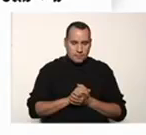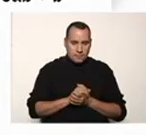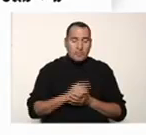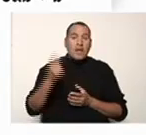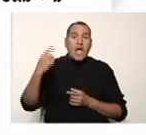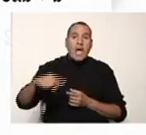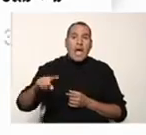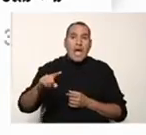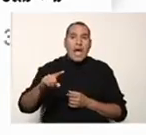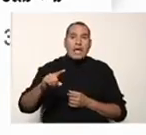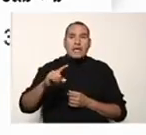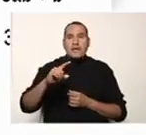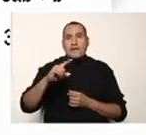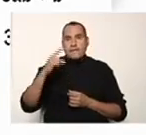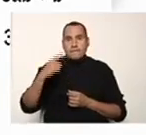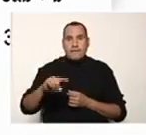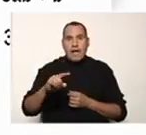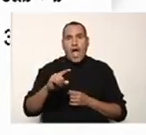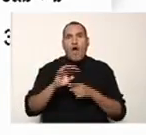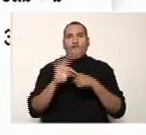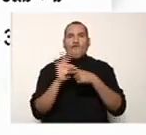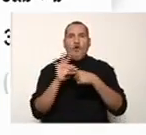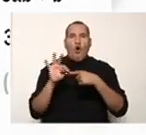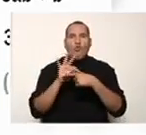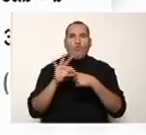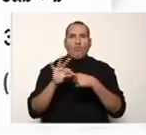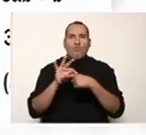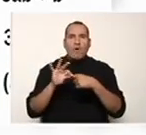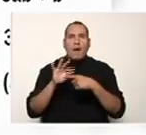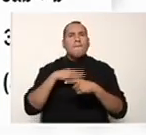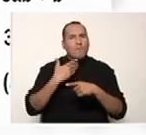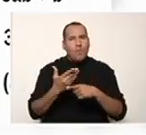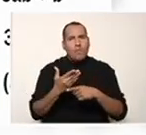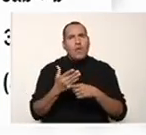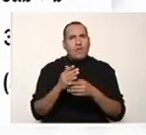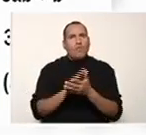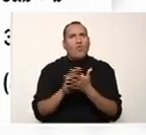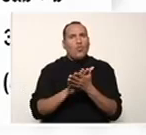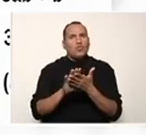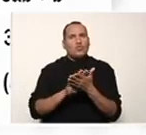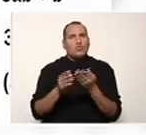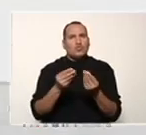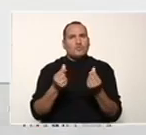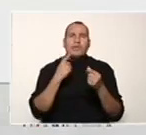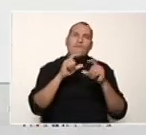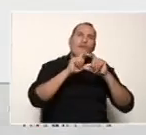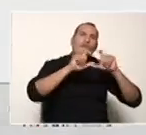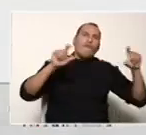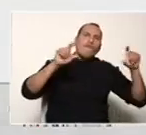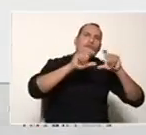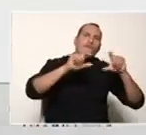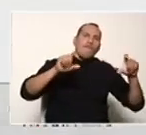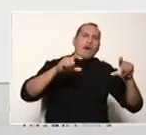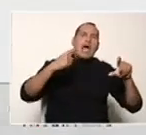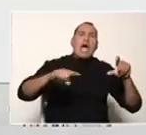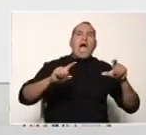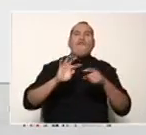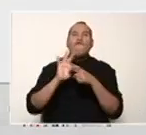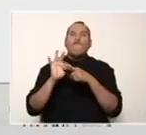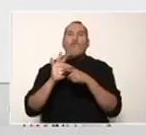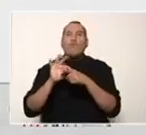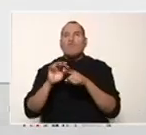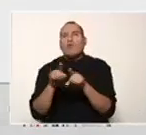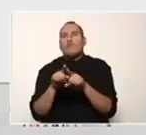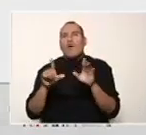Existen unas fórmulas ya definidas que nos permiten resolver algunas expresiones algebraicas y a ello es lo que conocemos como el